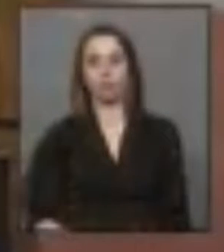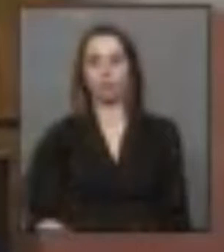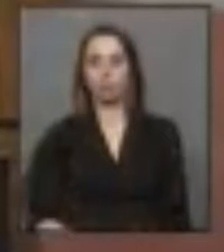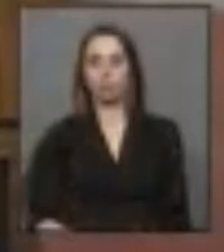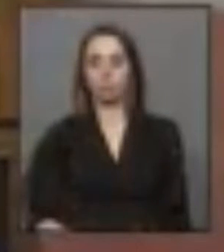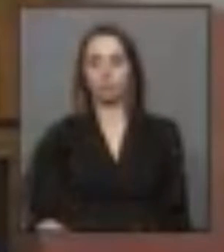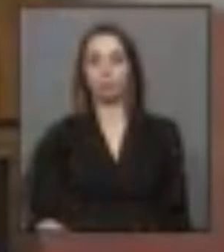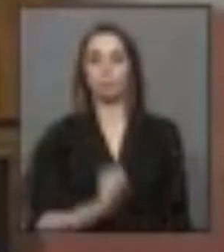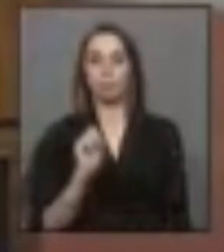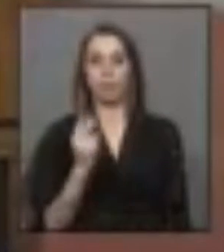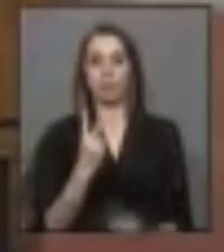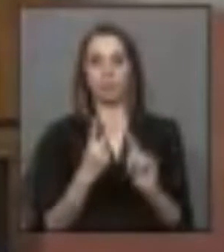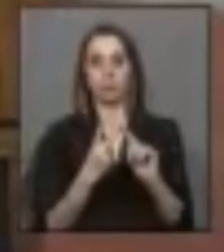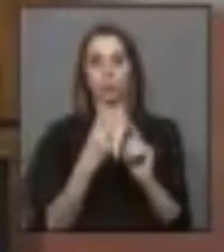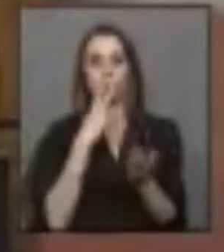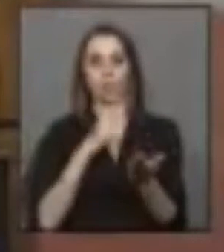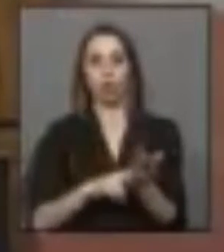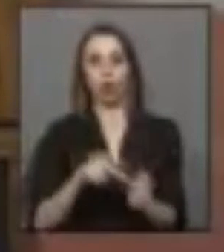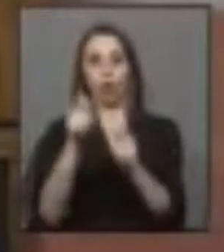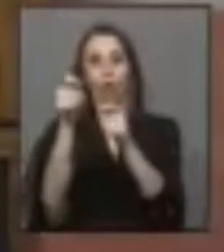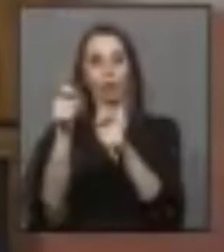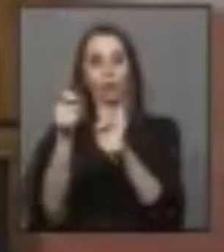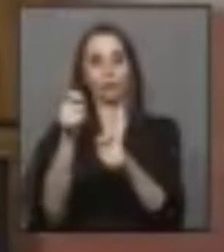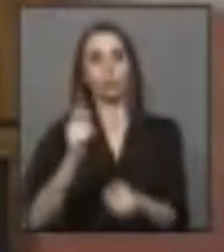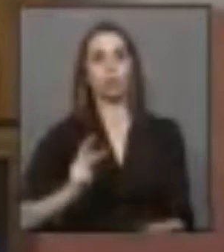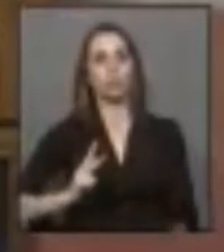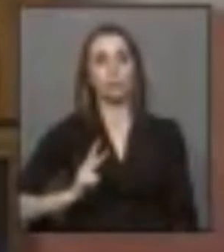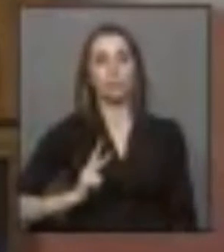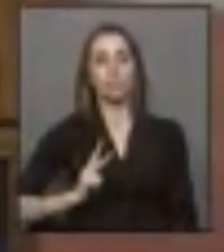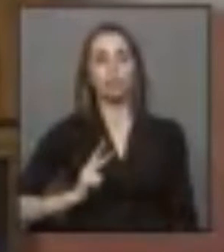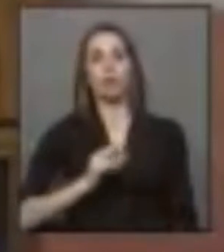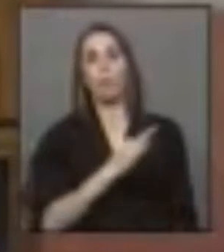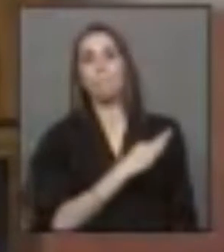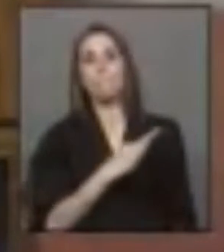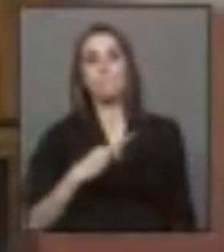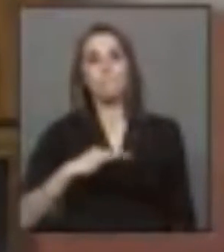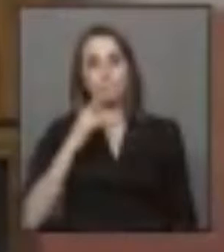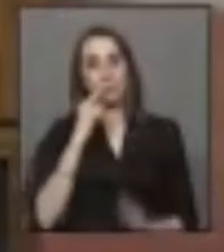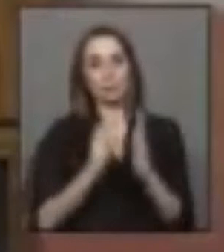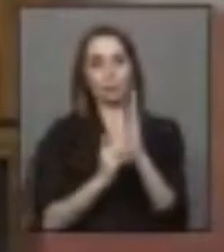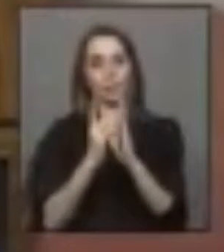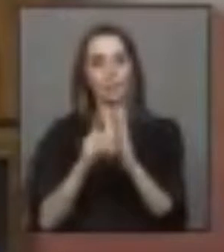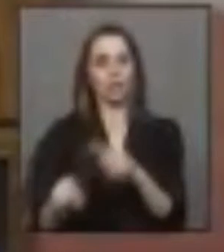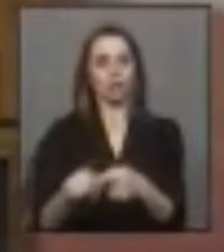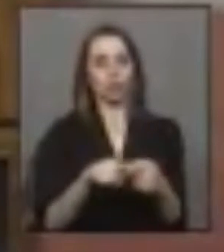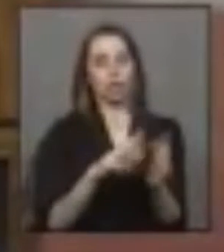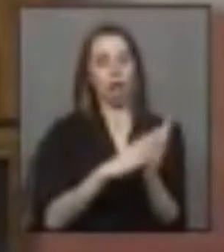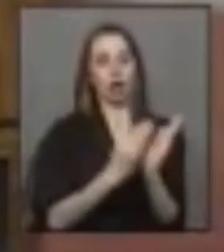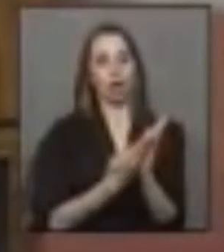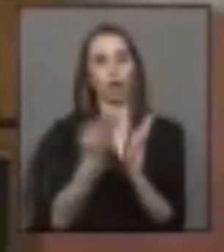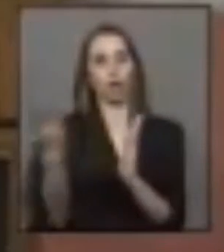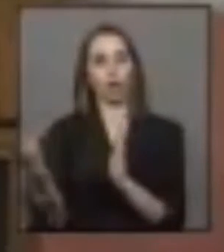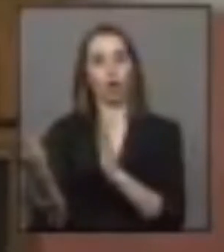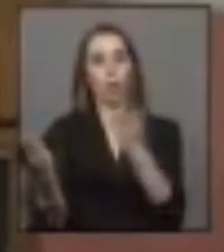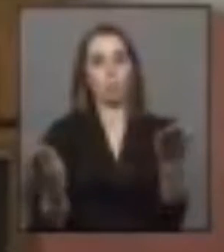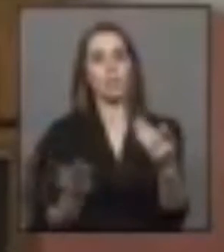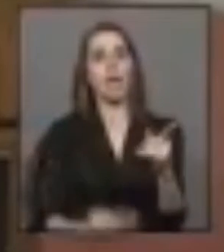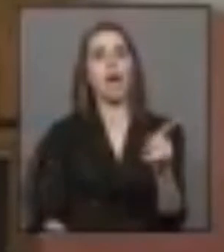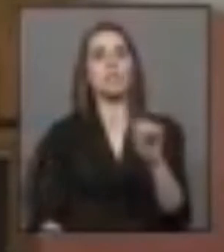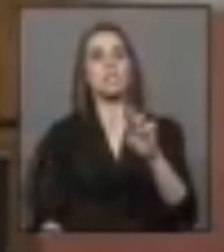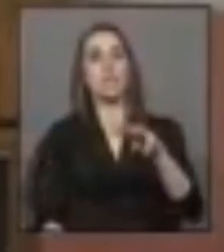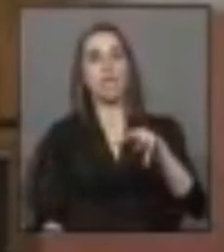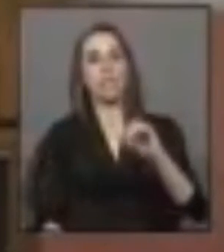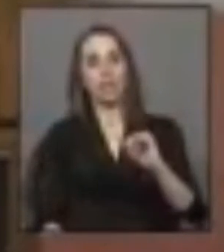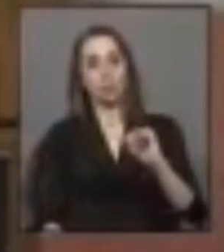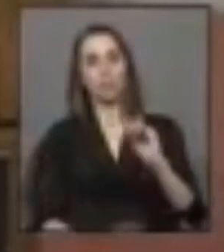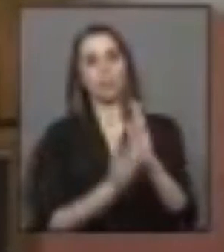El segundo oficio es dirigido al Ministro de Desarrollo Social, con copia al Ceremis de la misma cartera